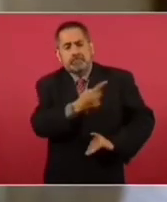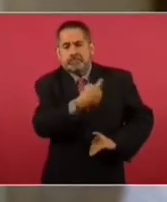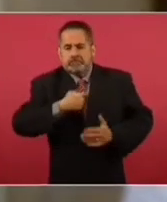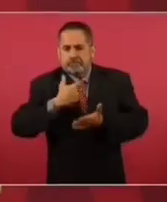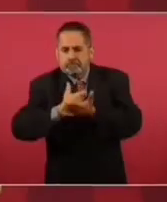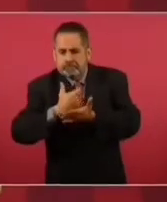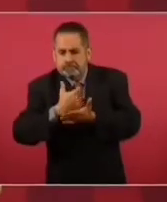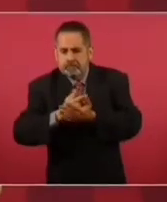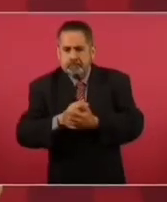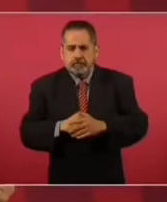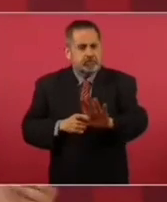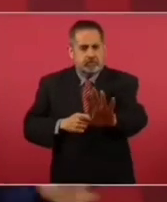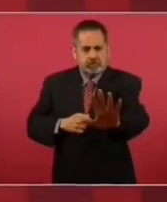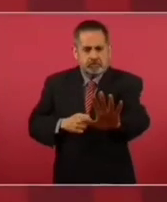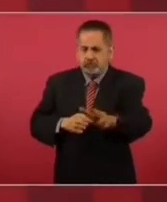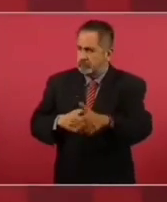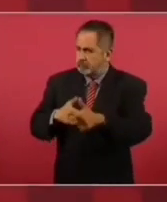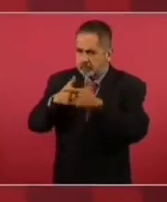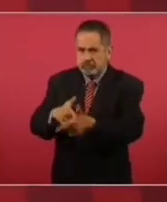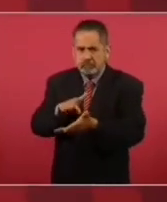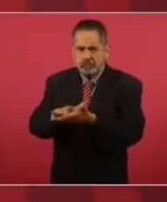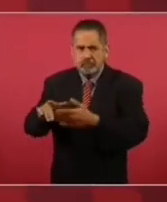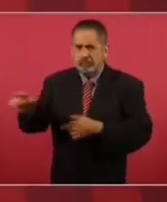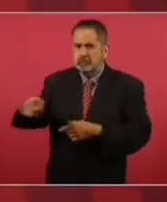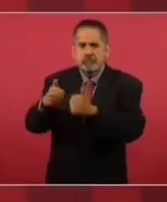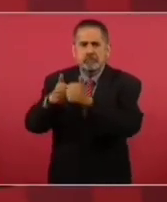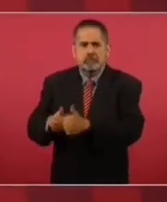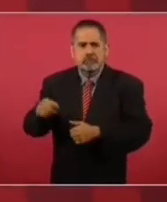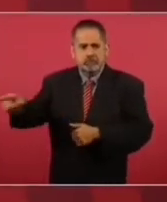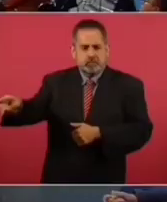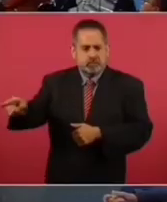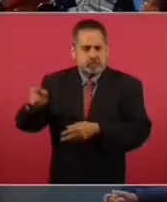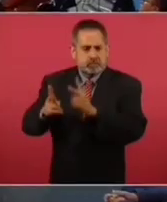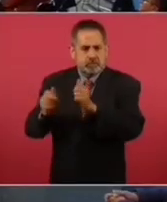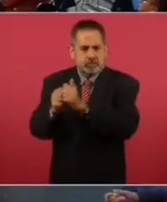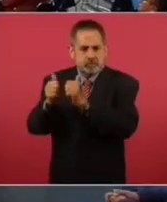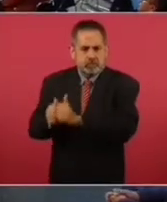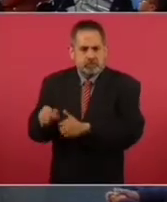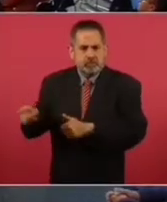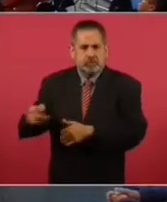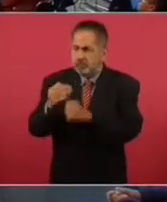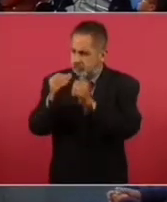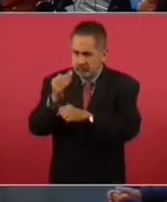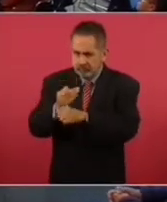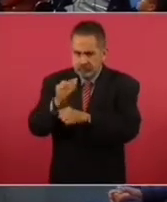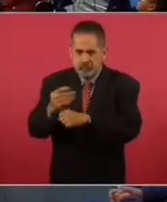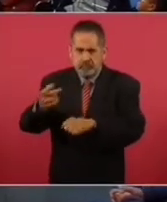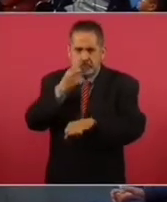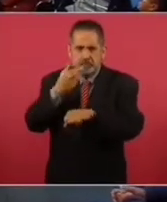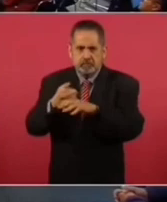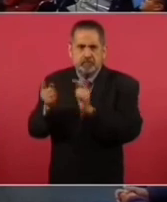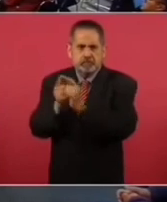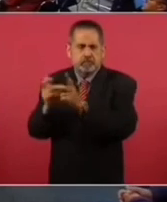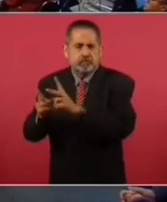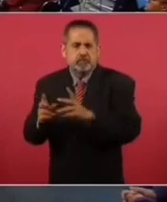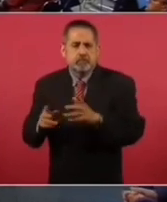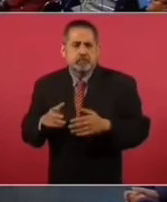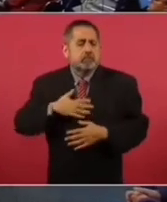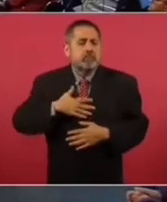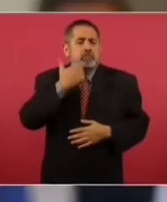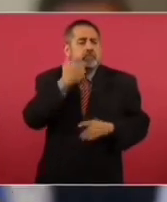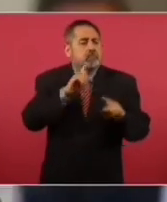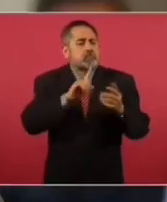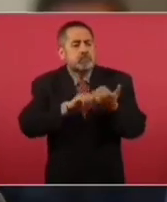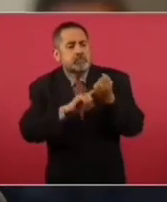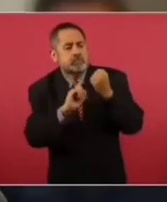Te vamos a seguir apoyando. Aquí se va a quedar contigo. Se va a quedar la secretaria de seguridad. Quiero saber quién